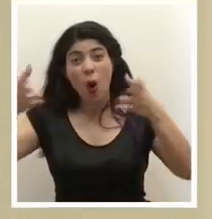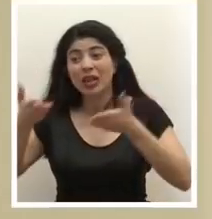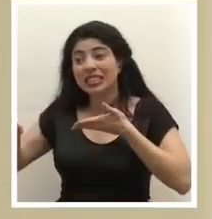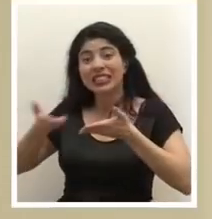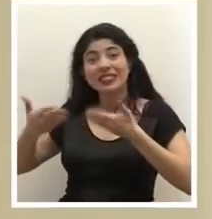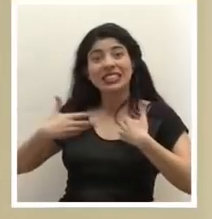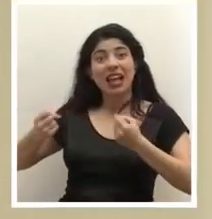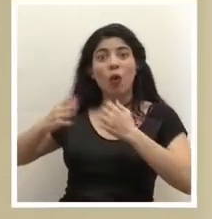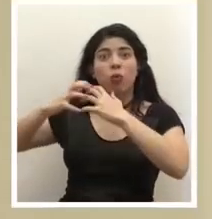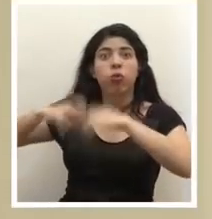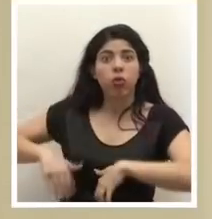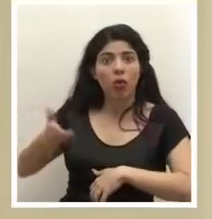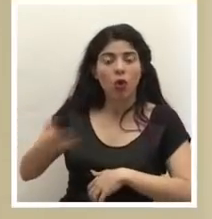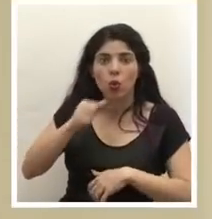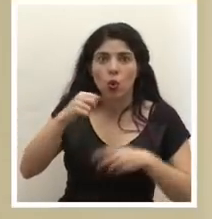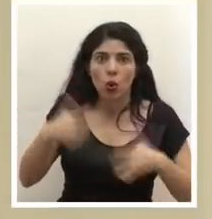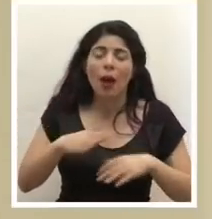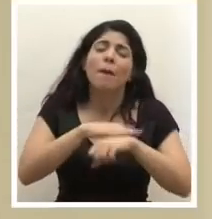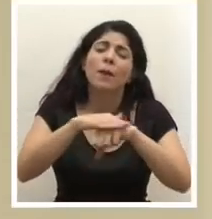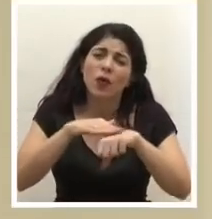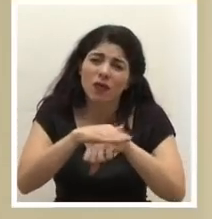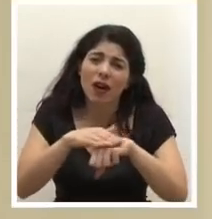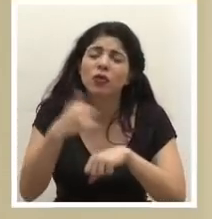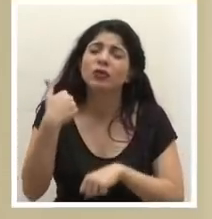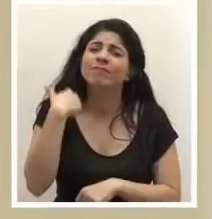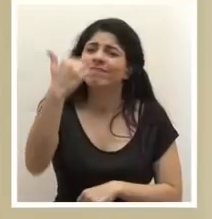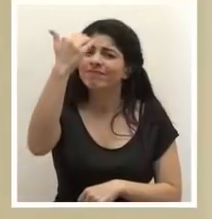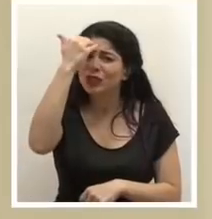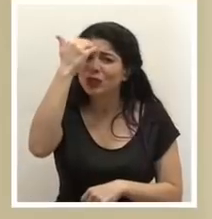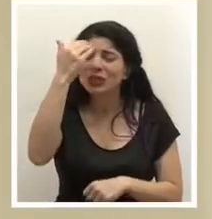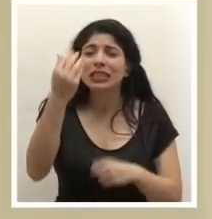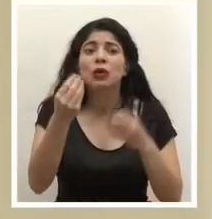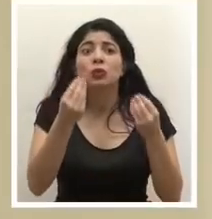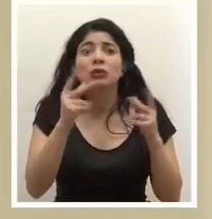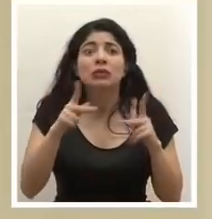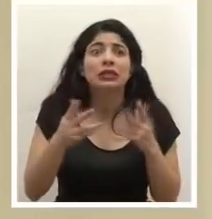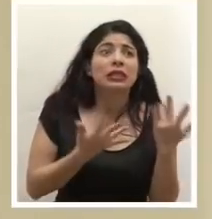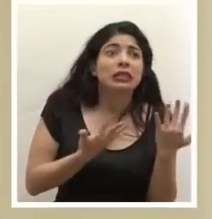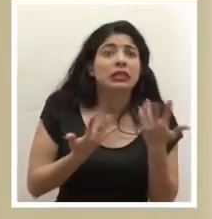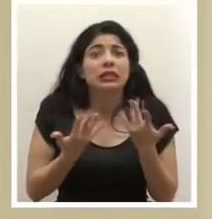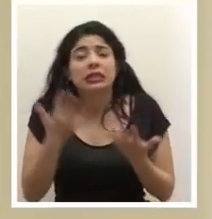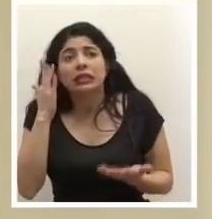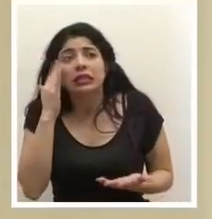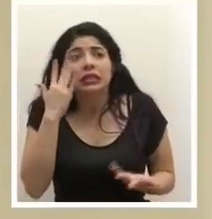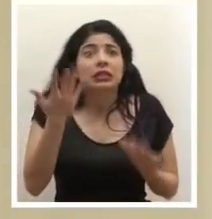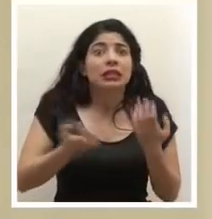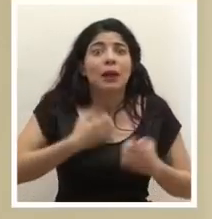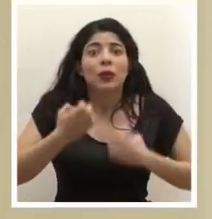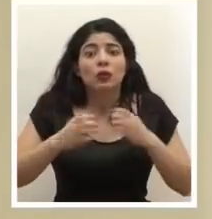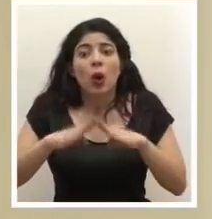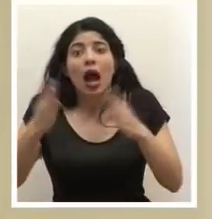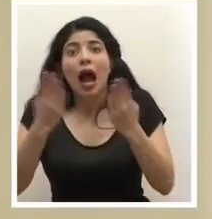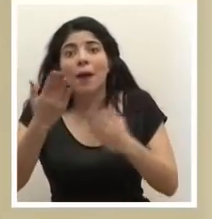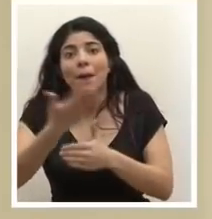de salud. Por favor, yo sé que esto hay mucha expectativa que se ha generado en torno a la apertura de la fase 3,